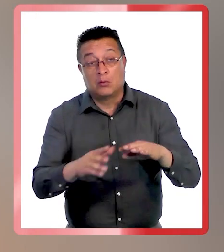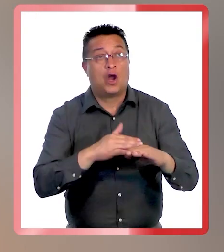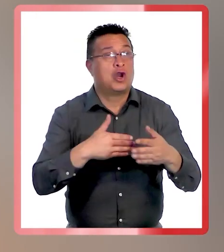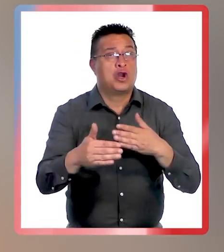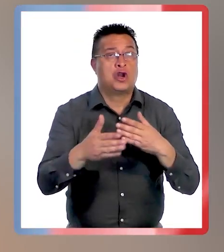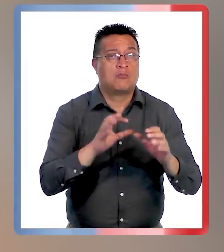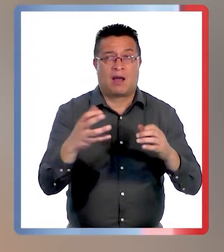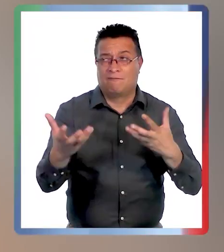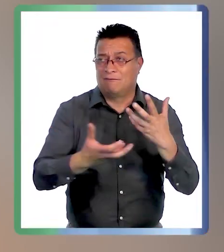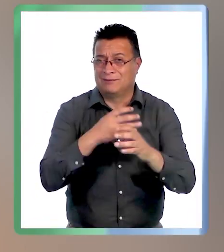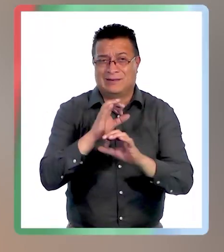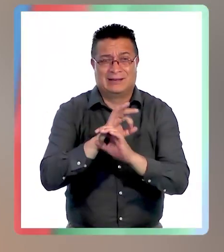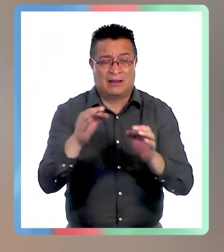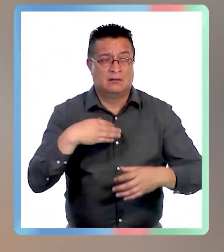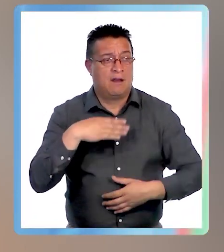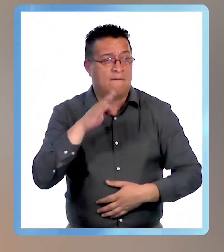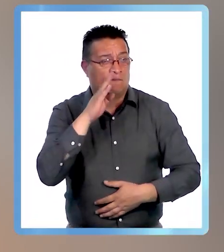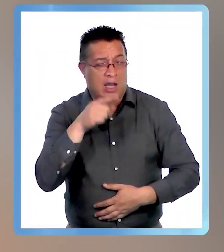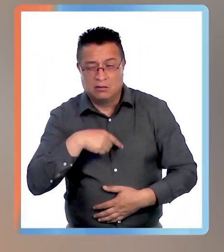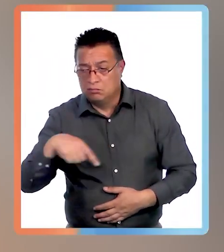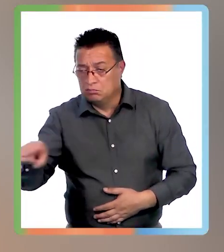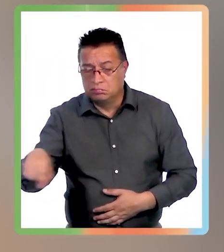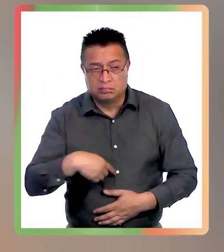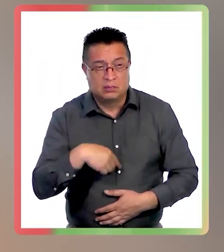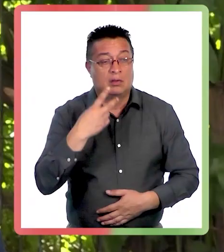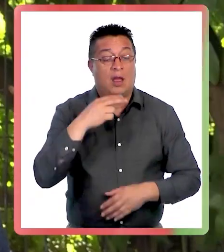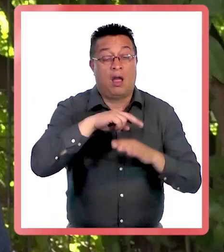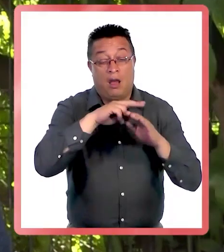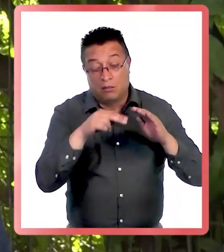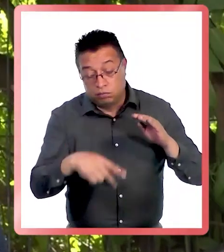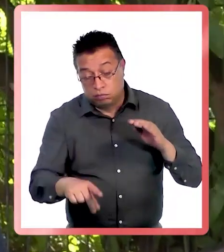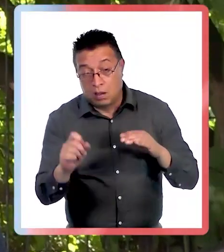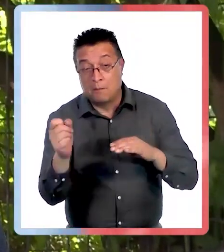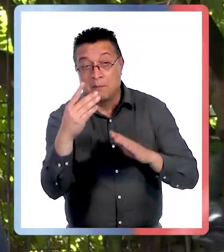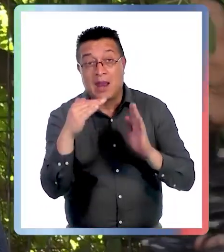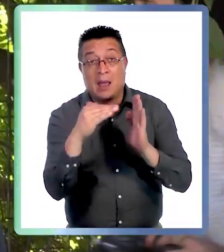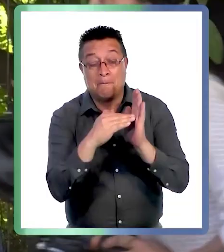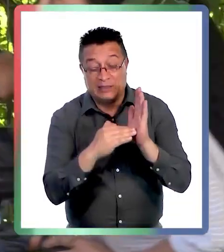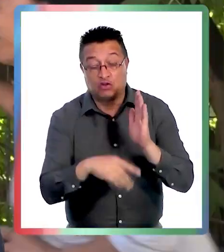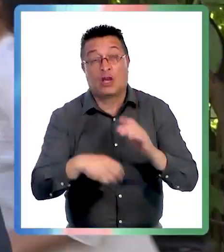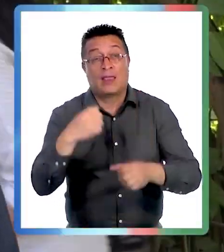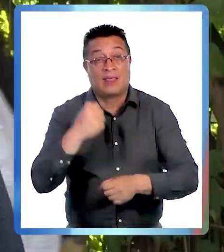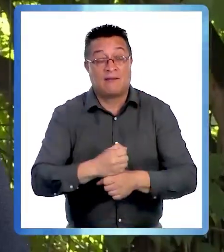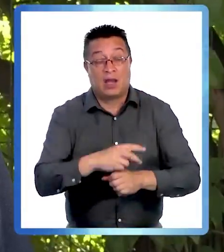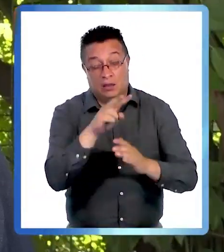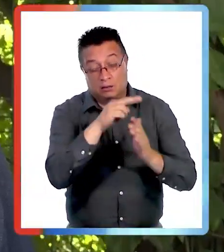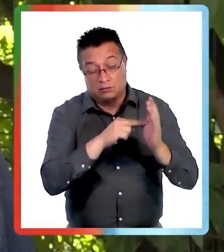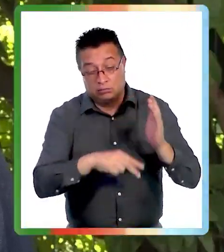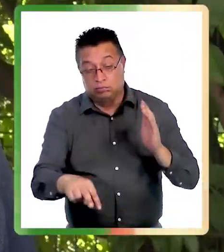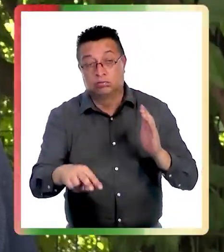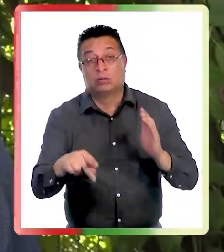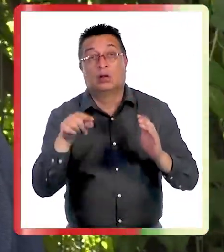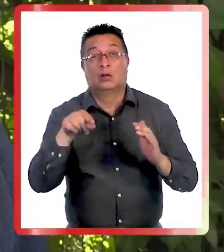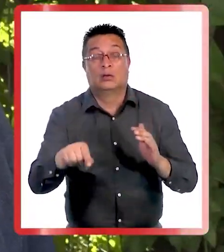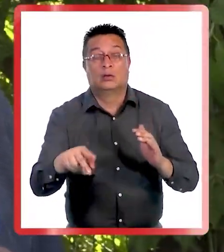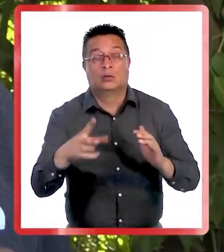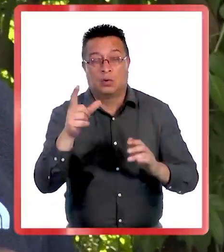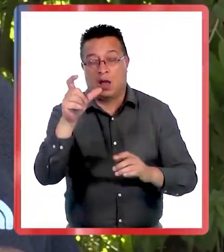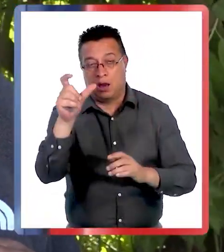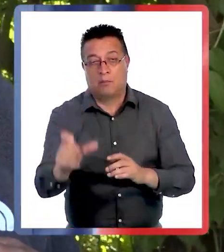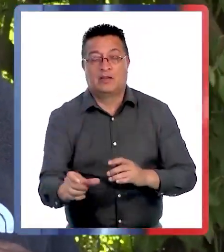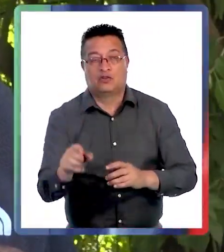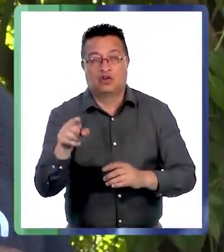normal, no había fuego, nada. Fui al baño, todo normal. Y cuando bajé ya al primer piso a trabajar, entró